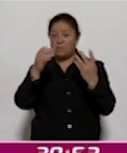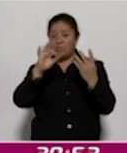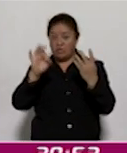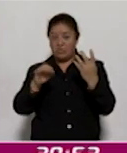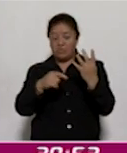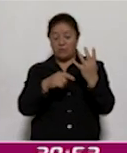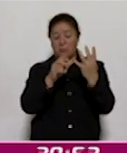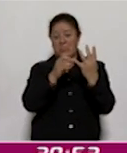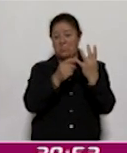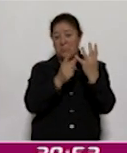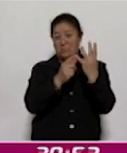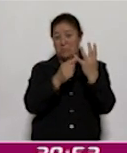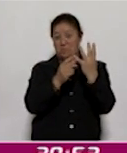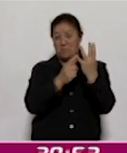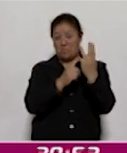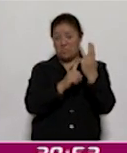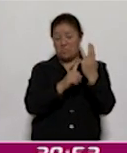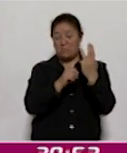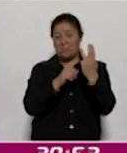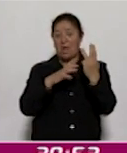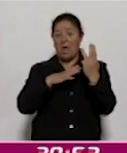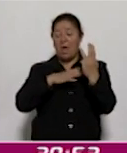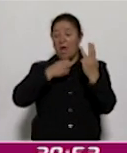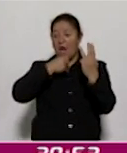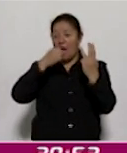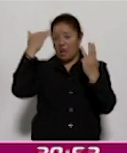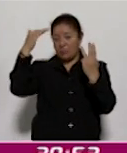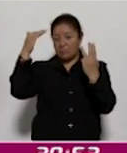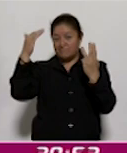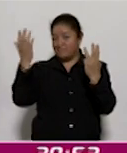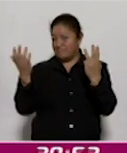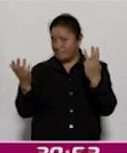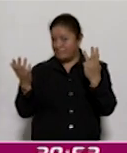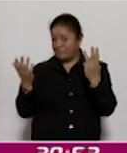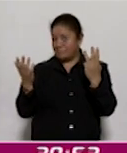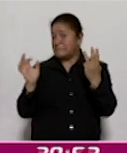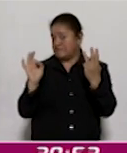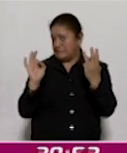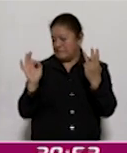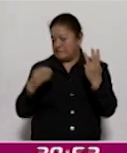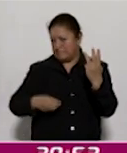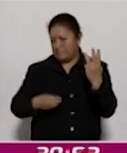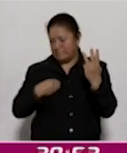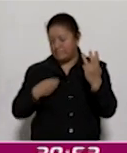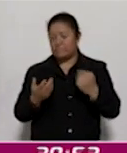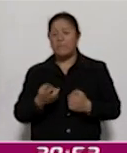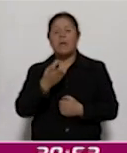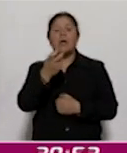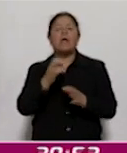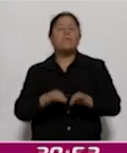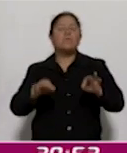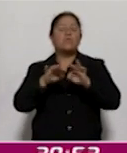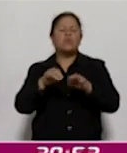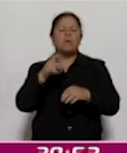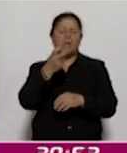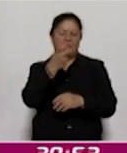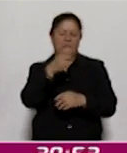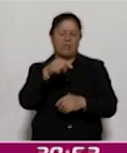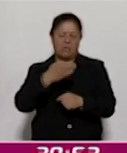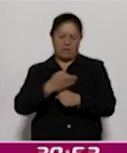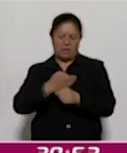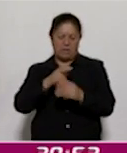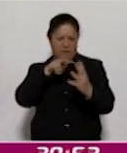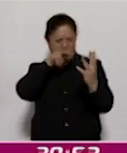llegamos, seremos adultos mayores. Entonces, es muy importante que desde esta visión metropolitana